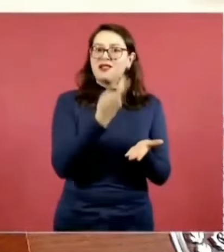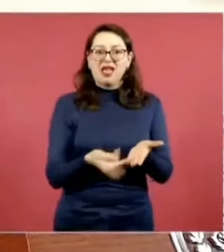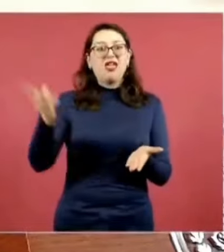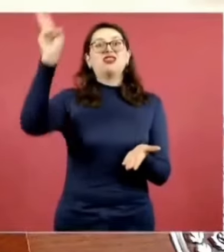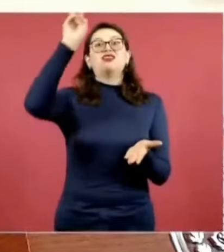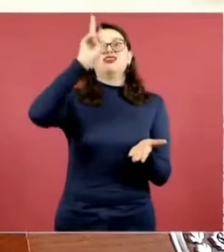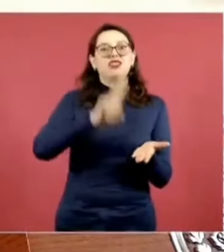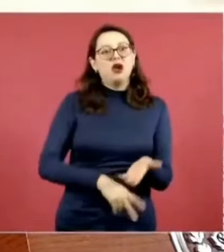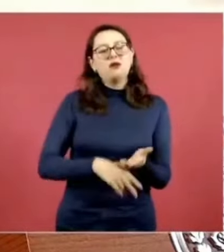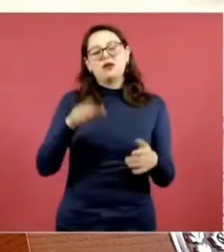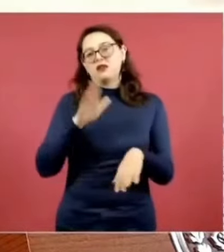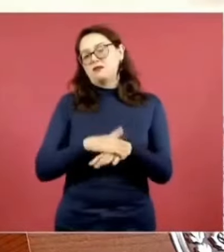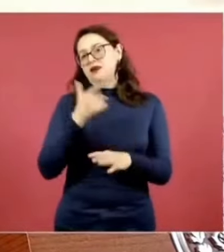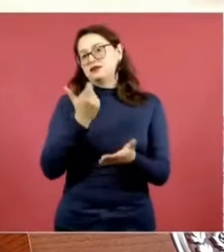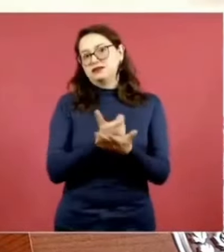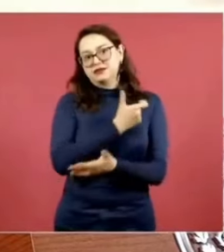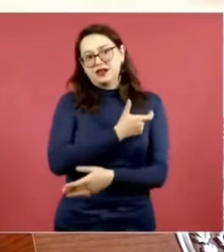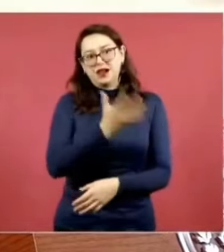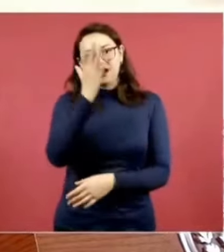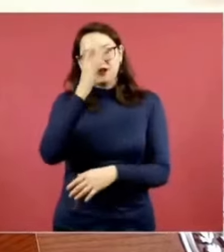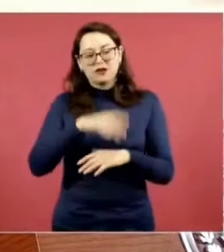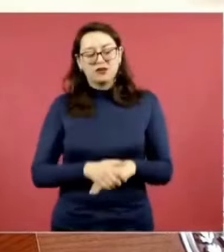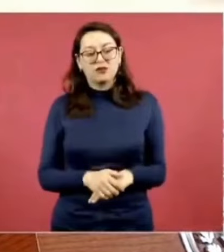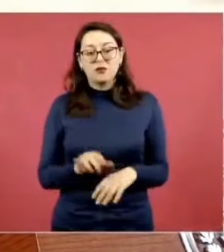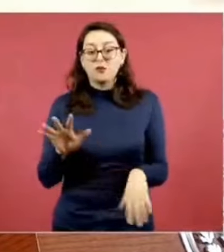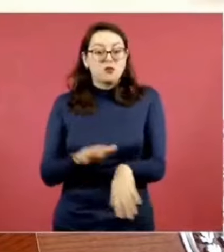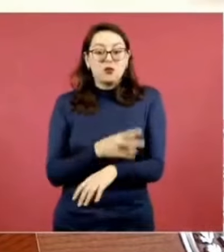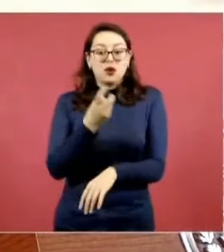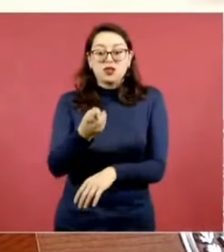pues por eso no se hacen